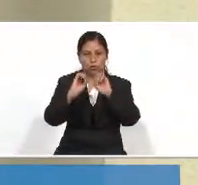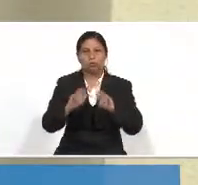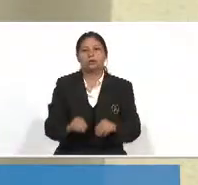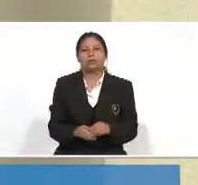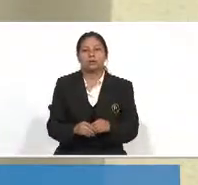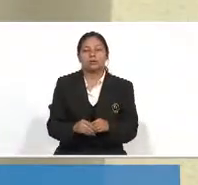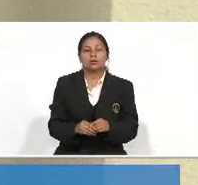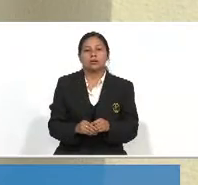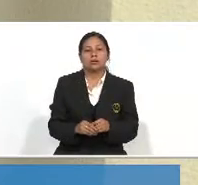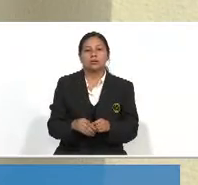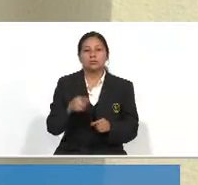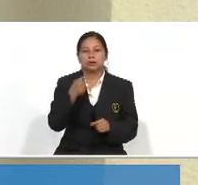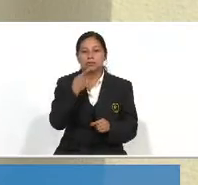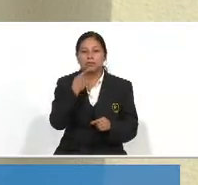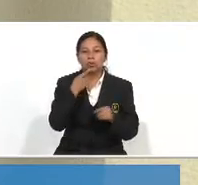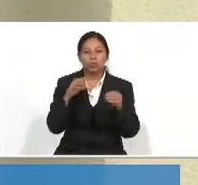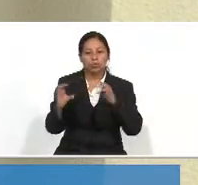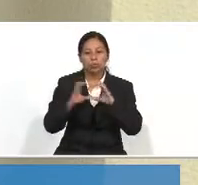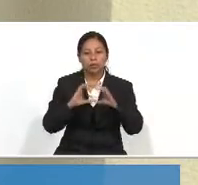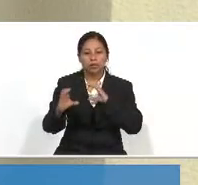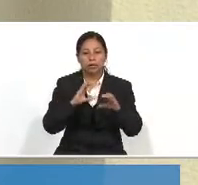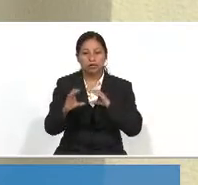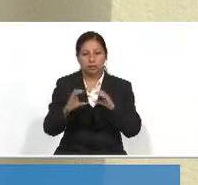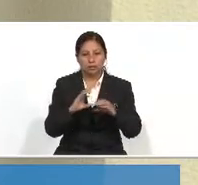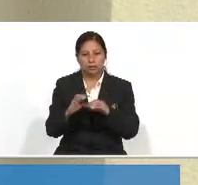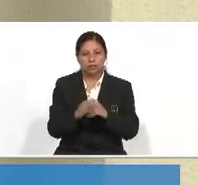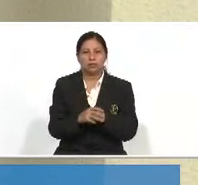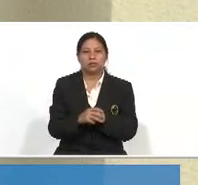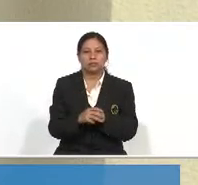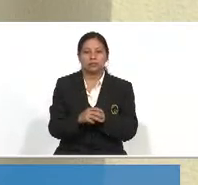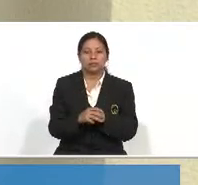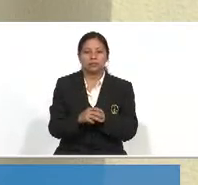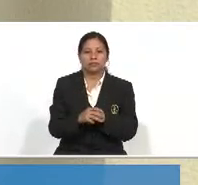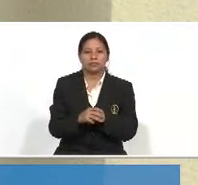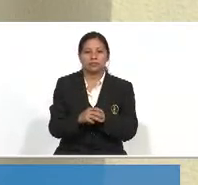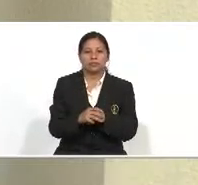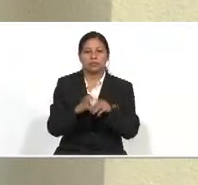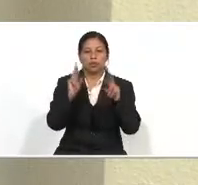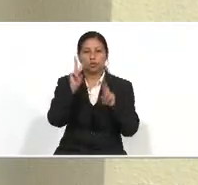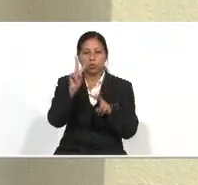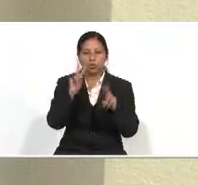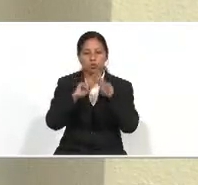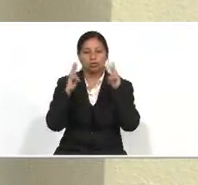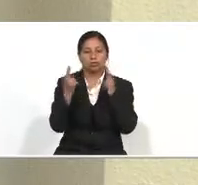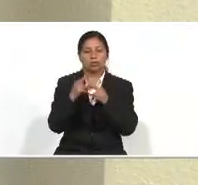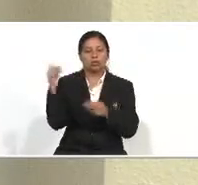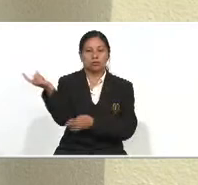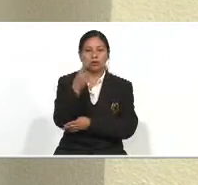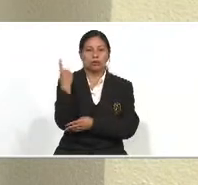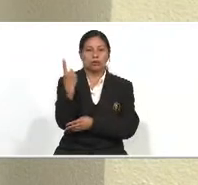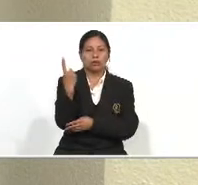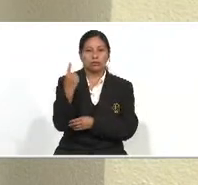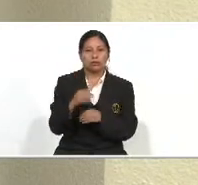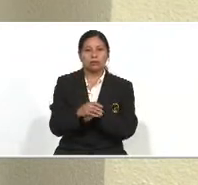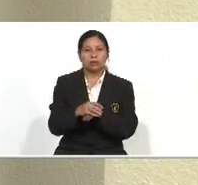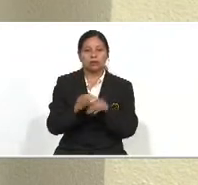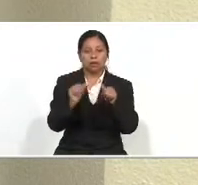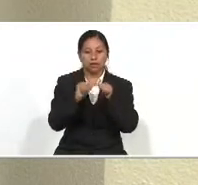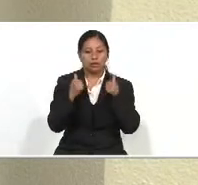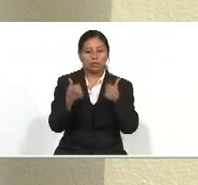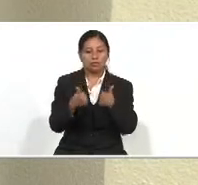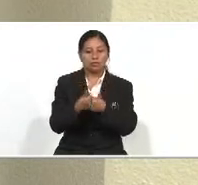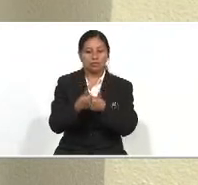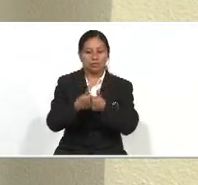pueblo de Guatemala Pues comunicarles Que esta mañana Pues tuvimos Dos reuniones importantes Una Con la asociación De